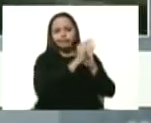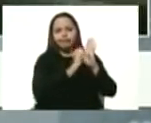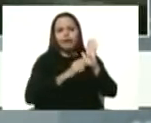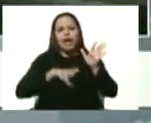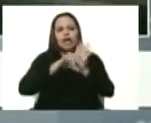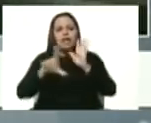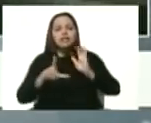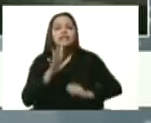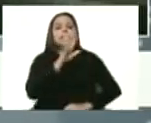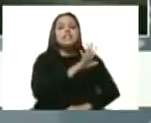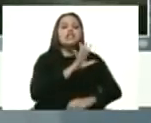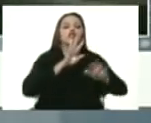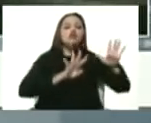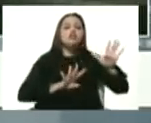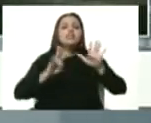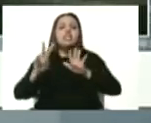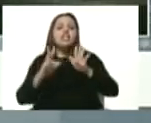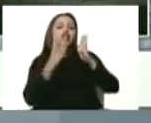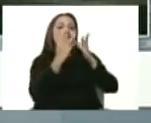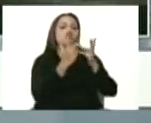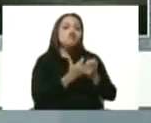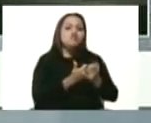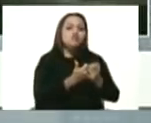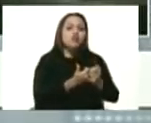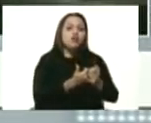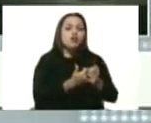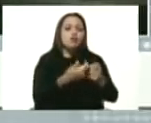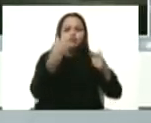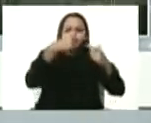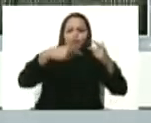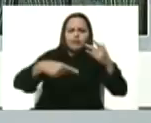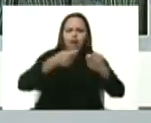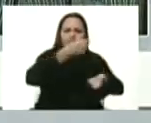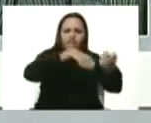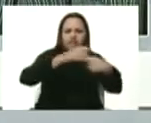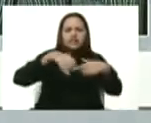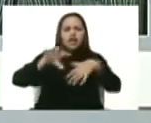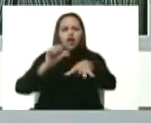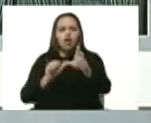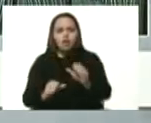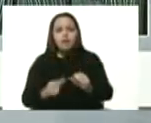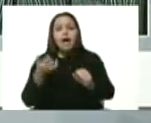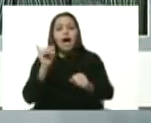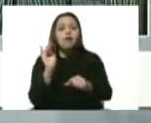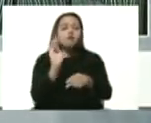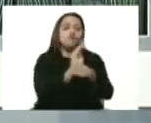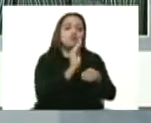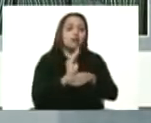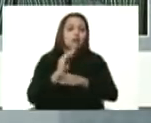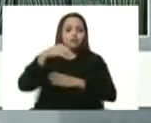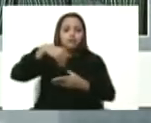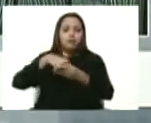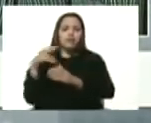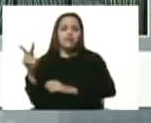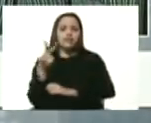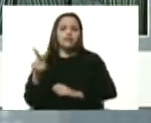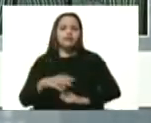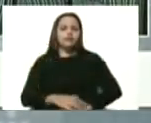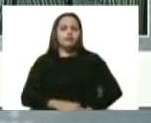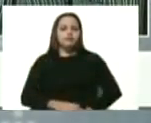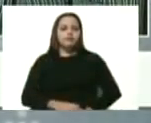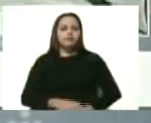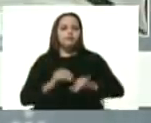597 códigos estarán protegiendo productos terminados en Venezuela. Así que,